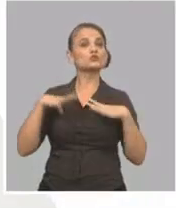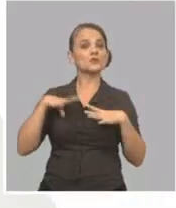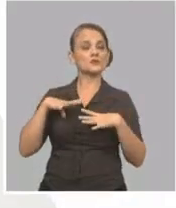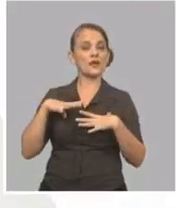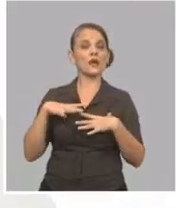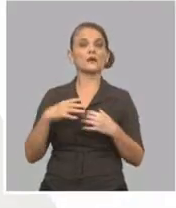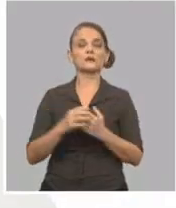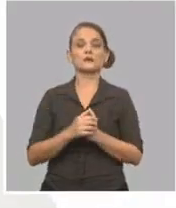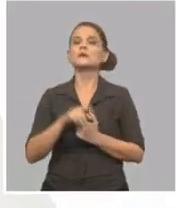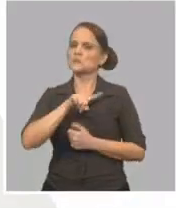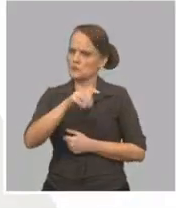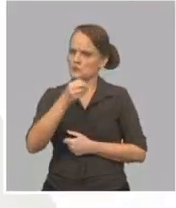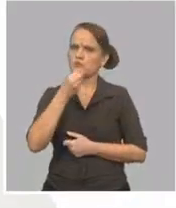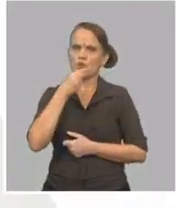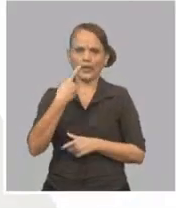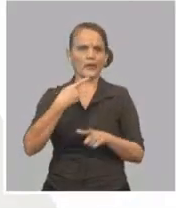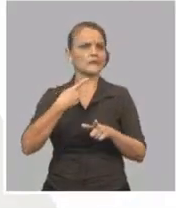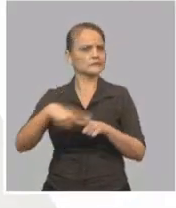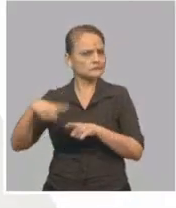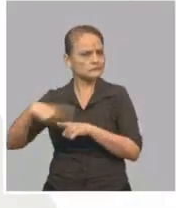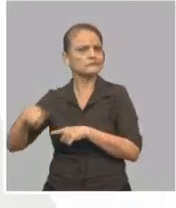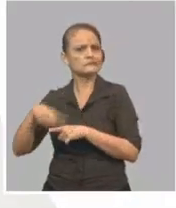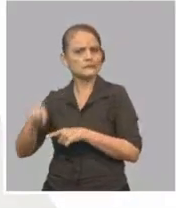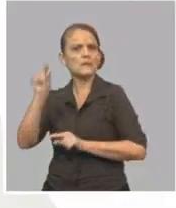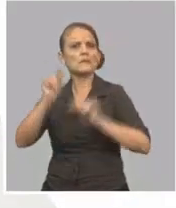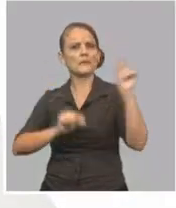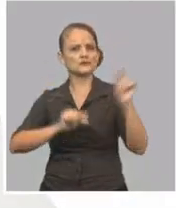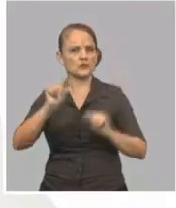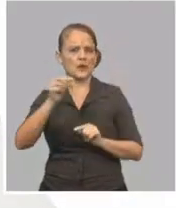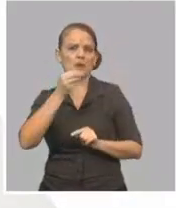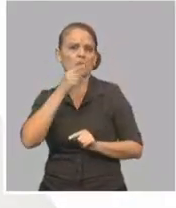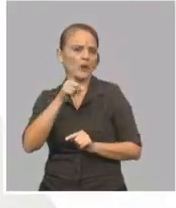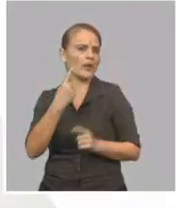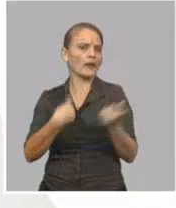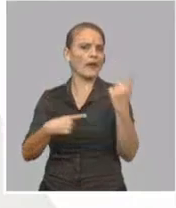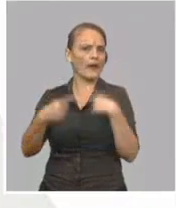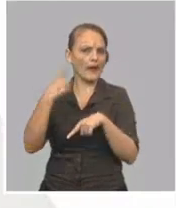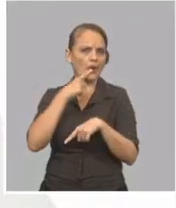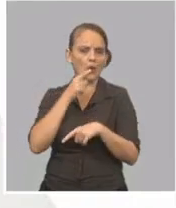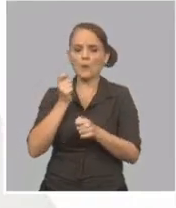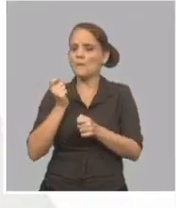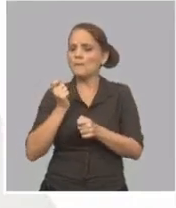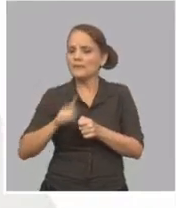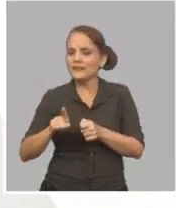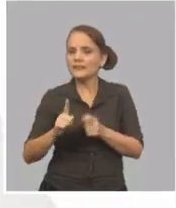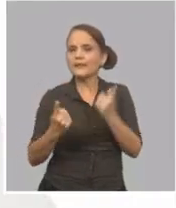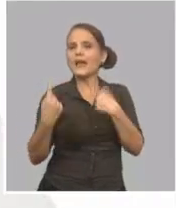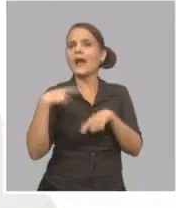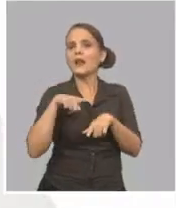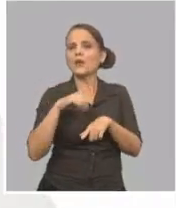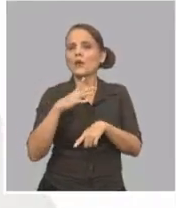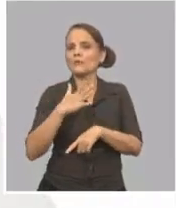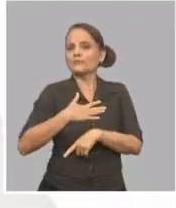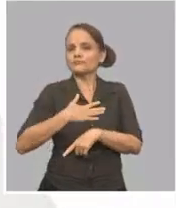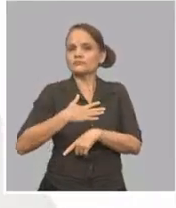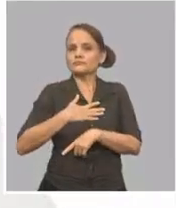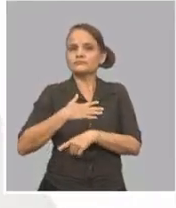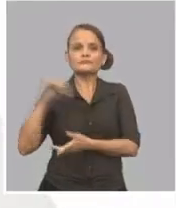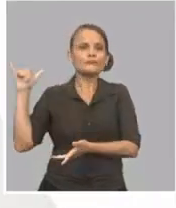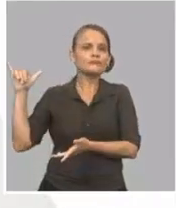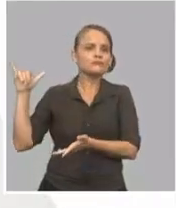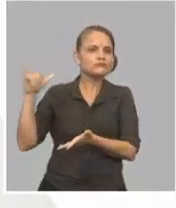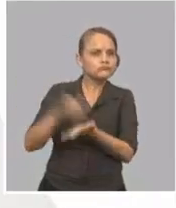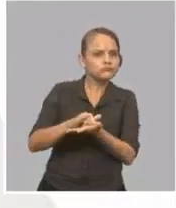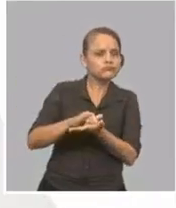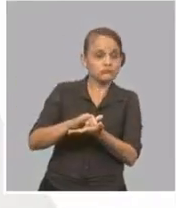turistas, sino que las líneas aéreas tienen posibilidades de vender el solo vuelo, que es una movilidad